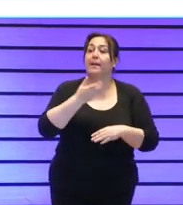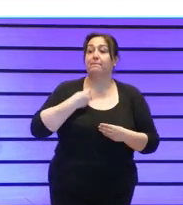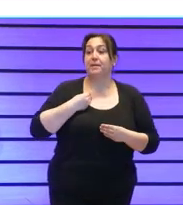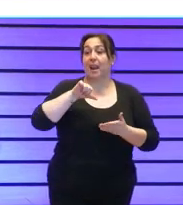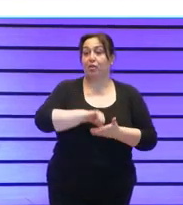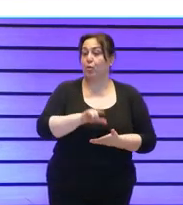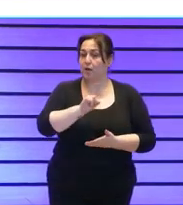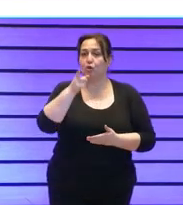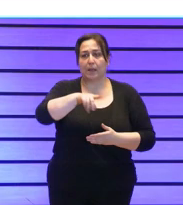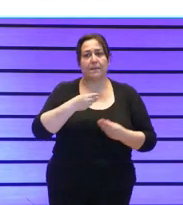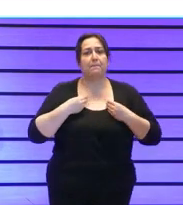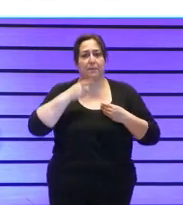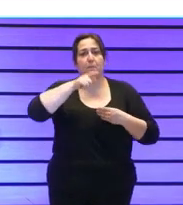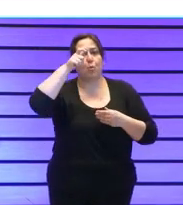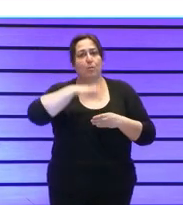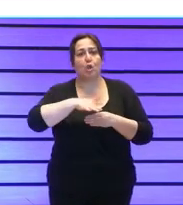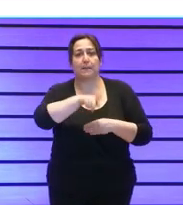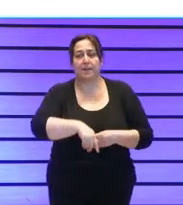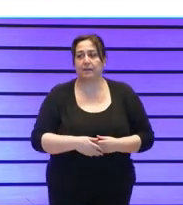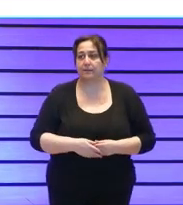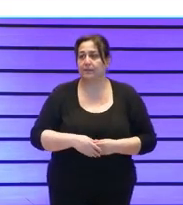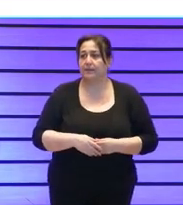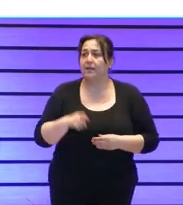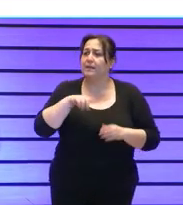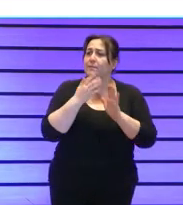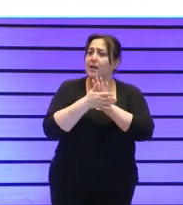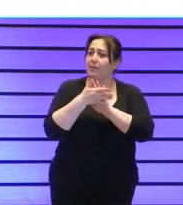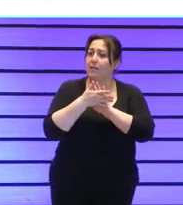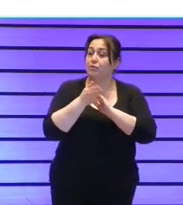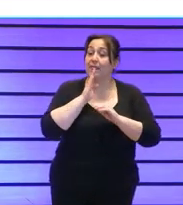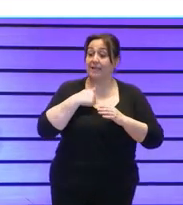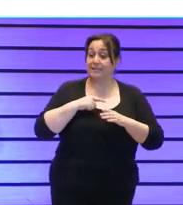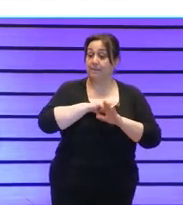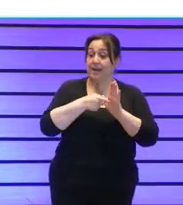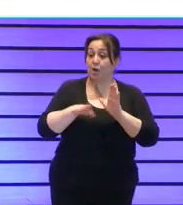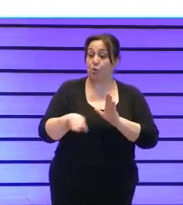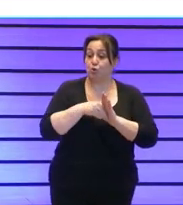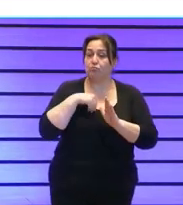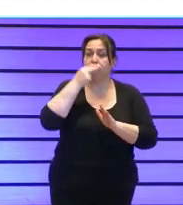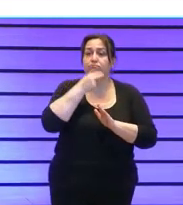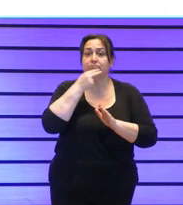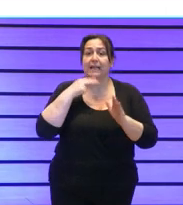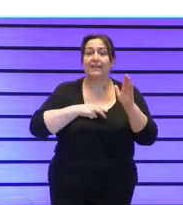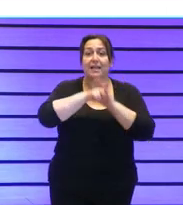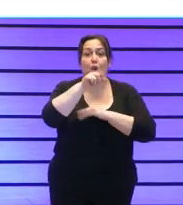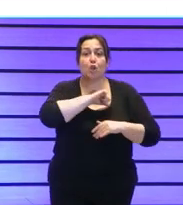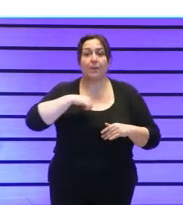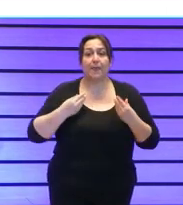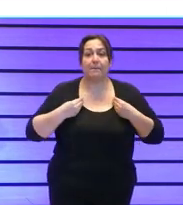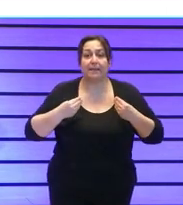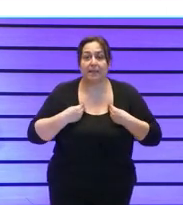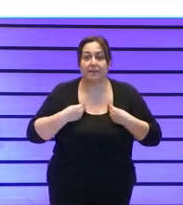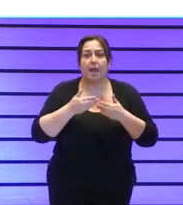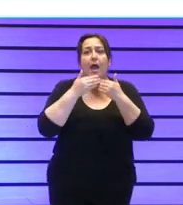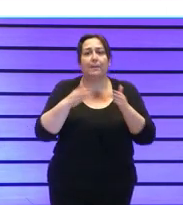ciudad tiene que ser también para la gente que vive en el medio rural hablábamos de que desde plena inclusión nos comprometíamos al desarrollo de vida independiente con